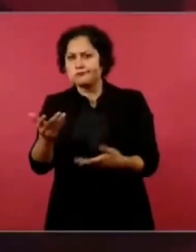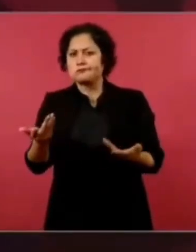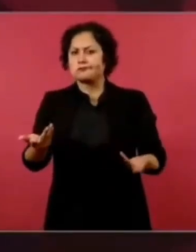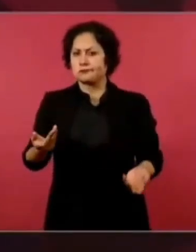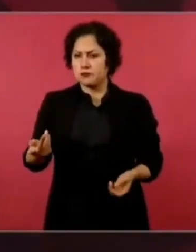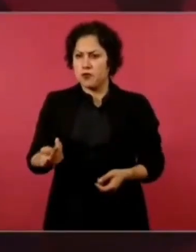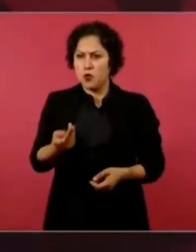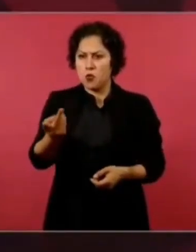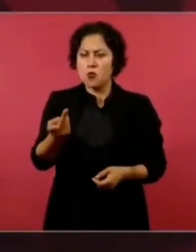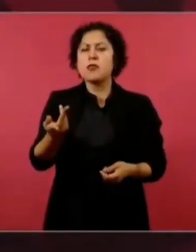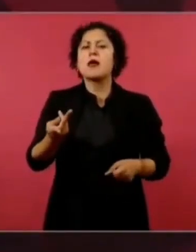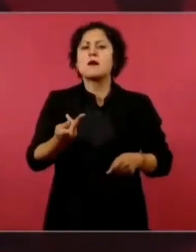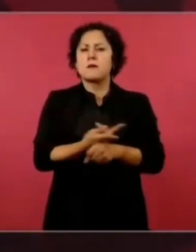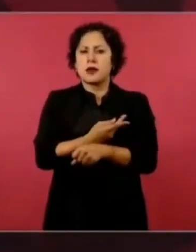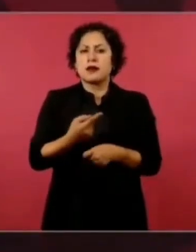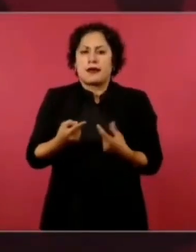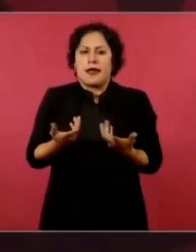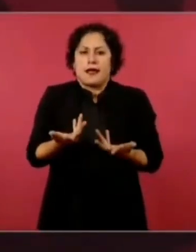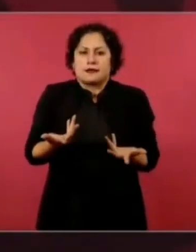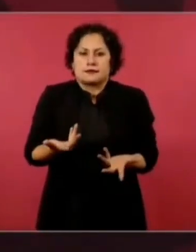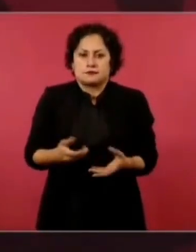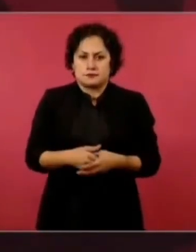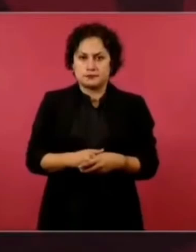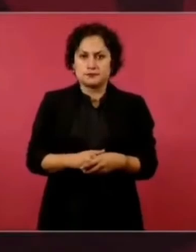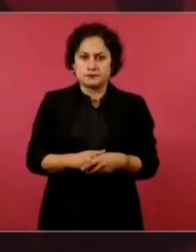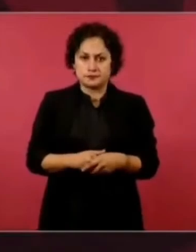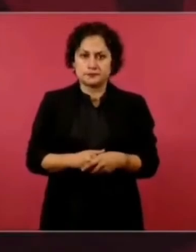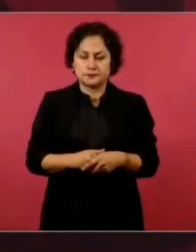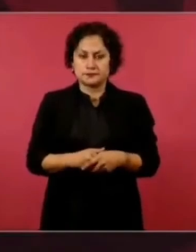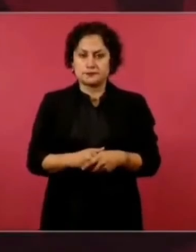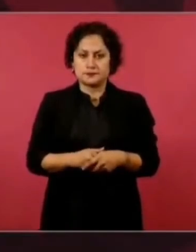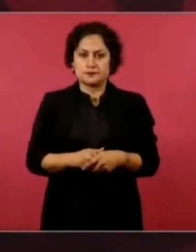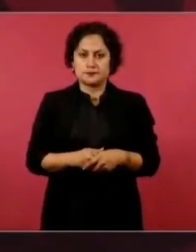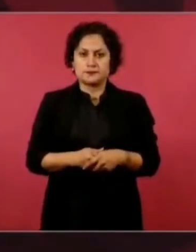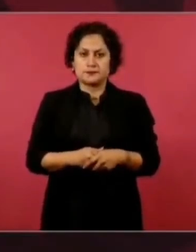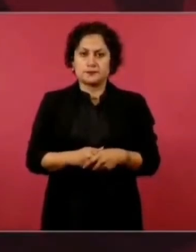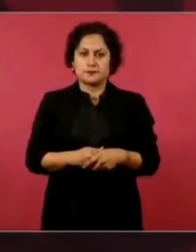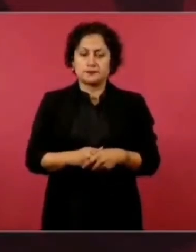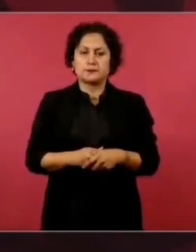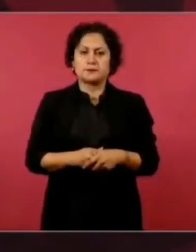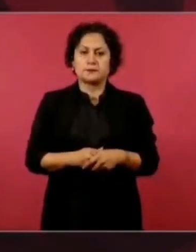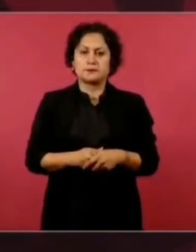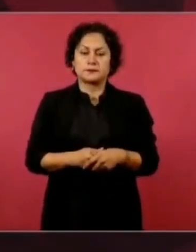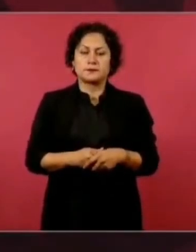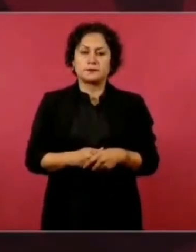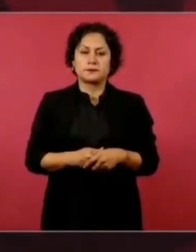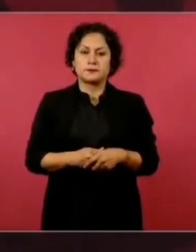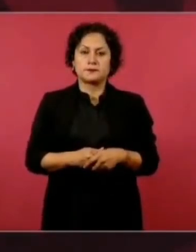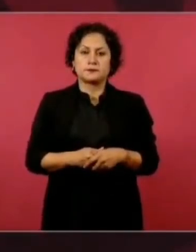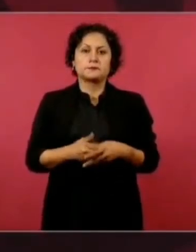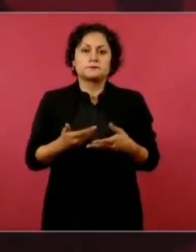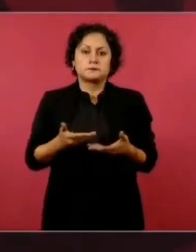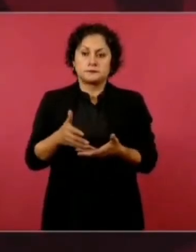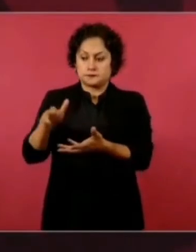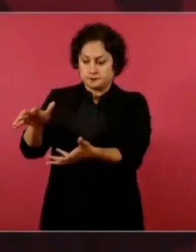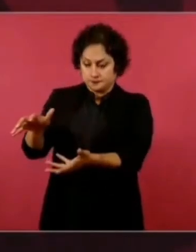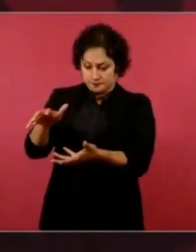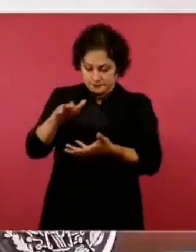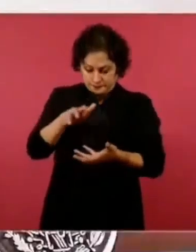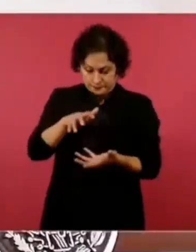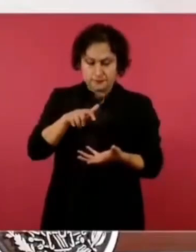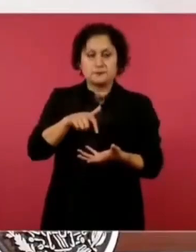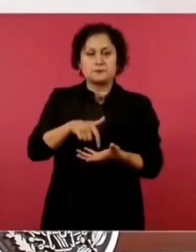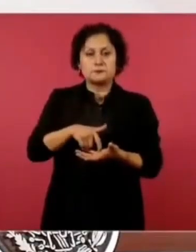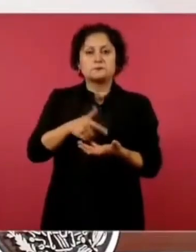hacer, cómo recibir todo el material, en dónde se